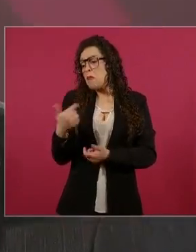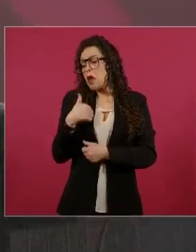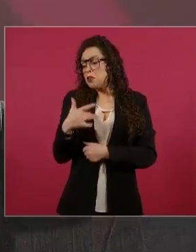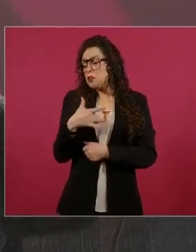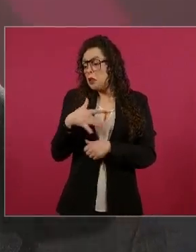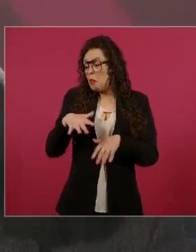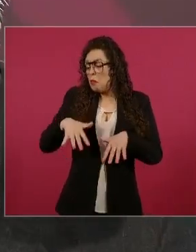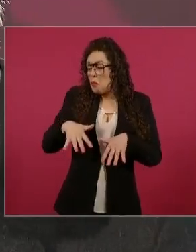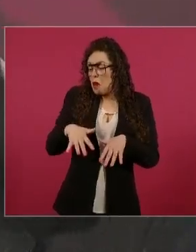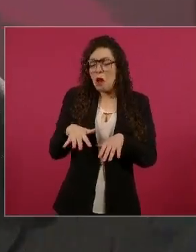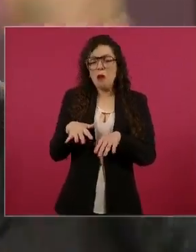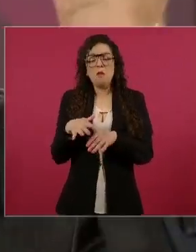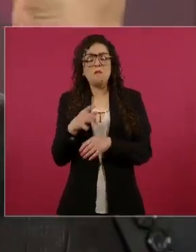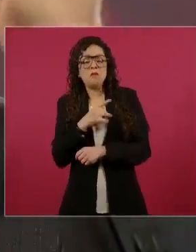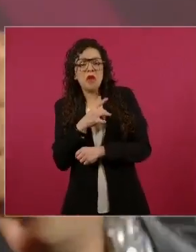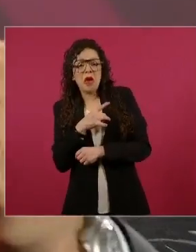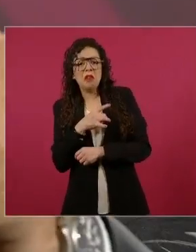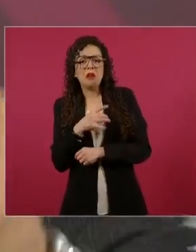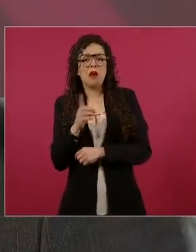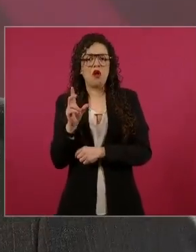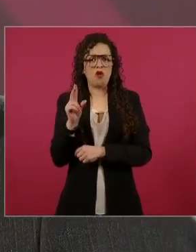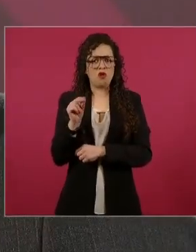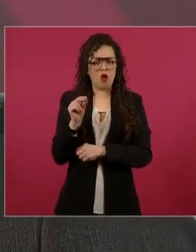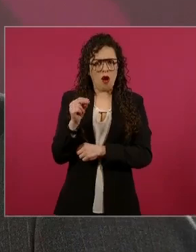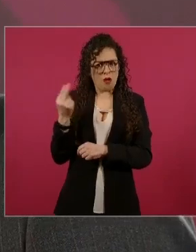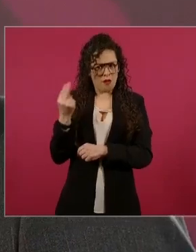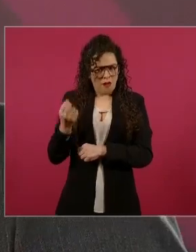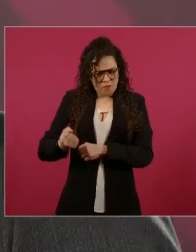dura, violencia a la el que la hace la paga.